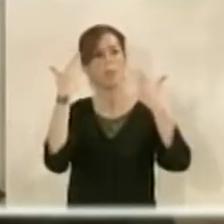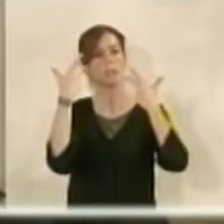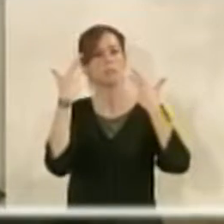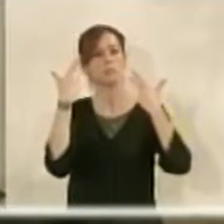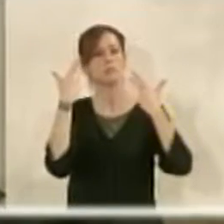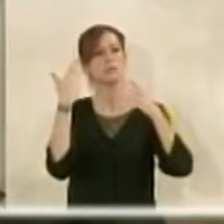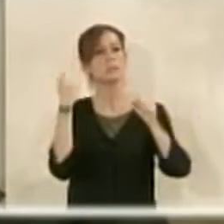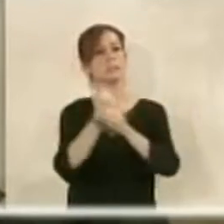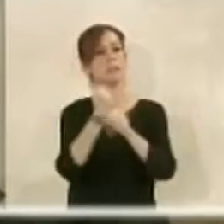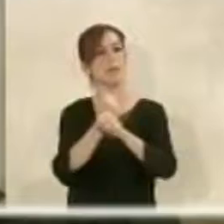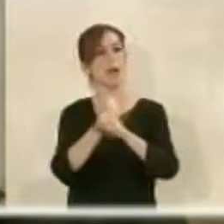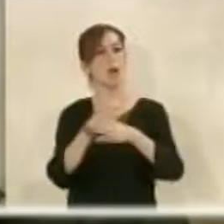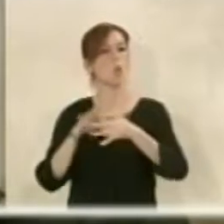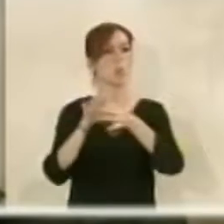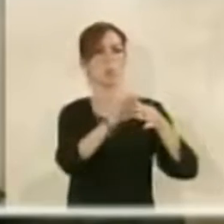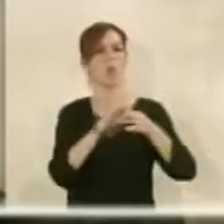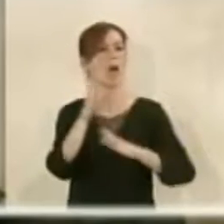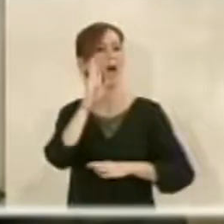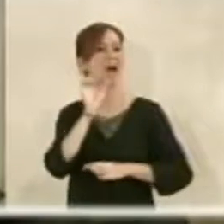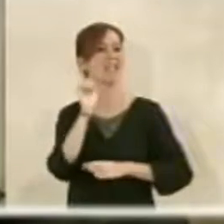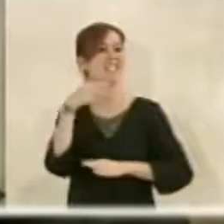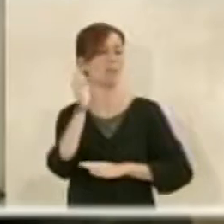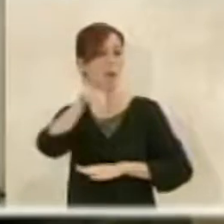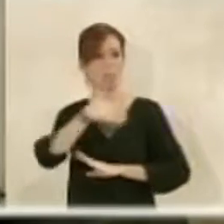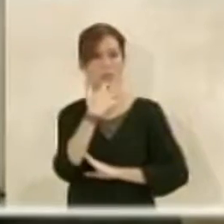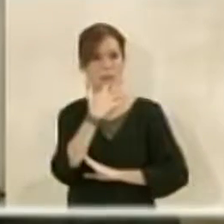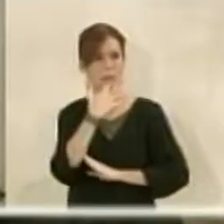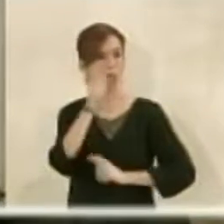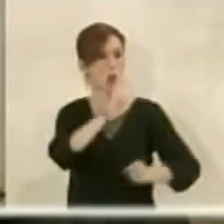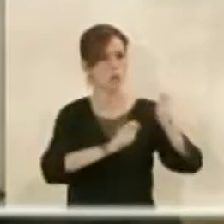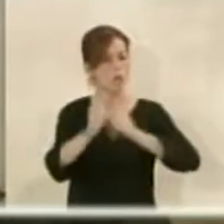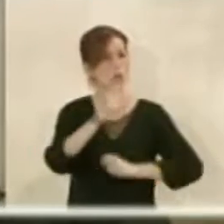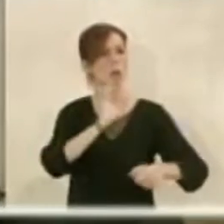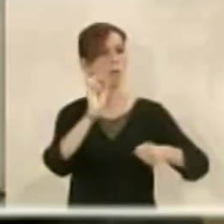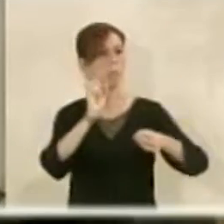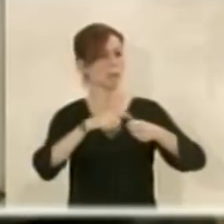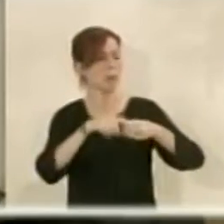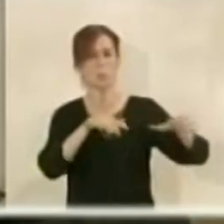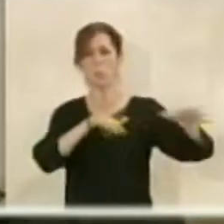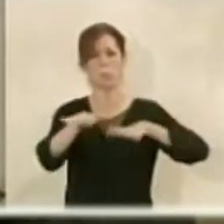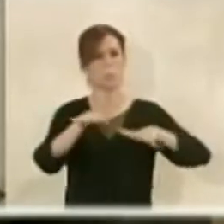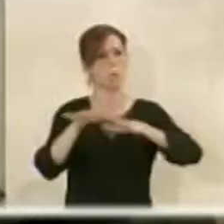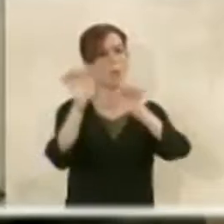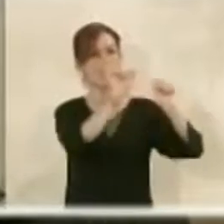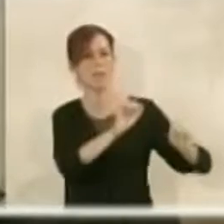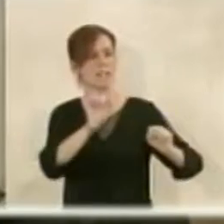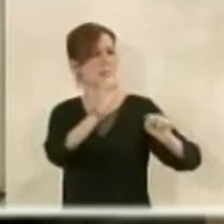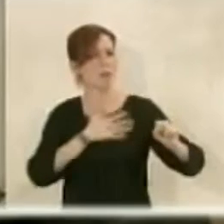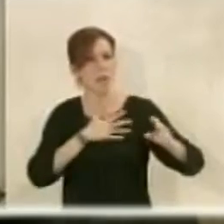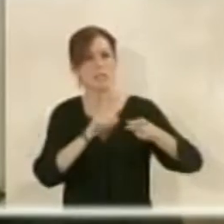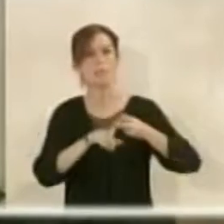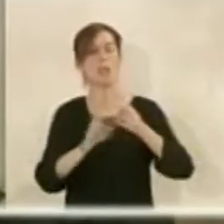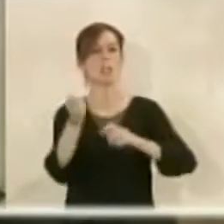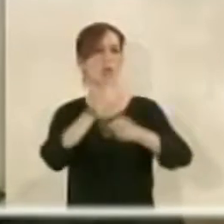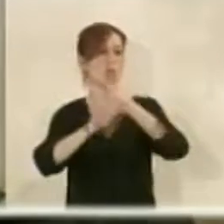y el trabajar codo a codo, como ha dicho el señor Esteban, con colectivos muy participativos que se han movilizado en defensa del patrimonio, en la zona de